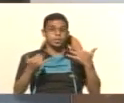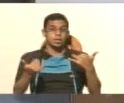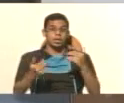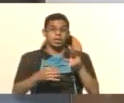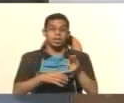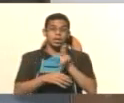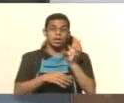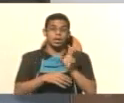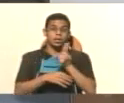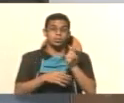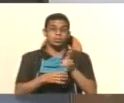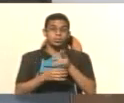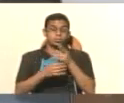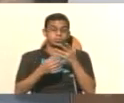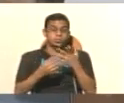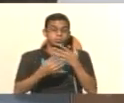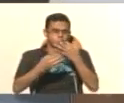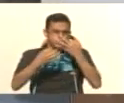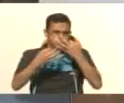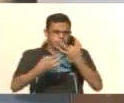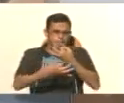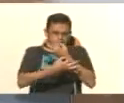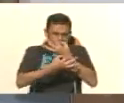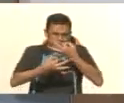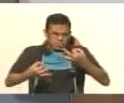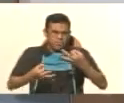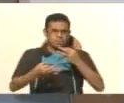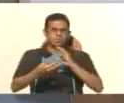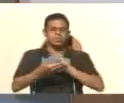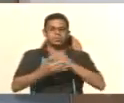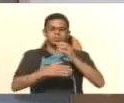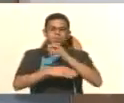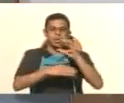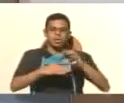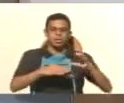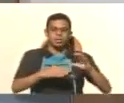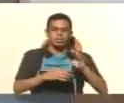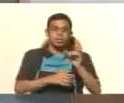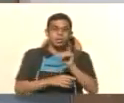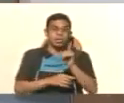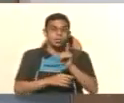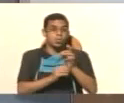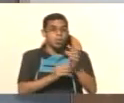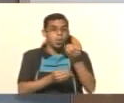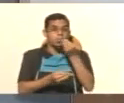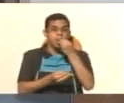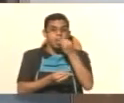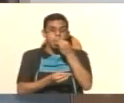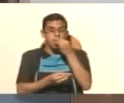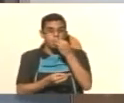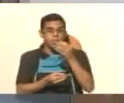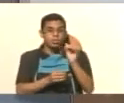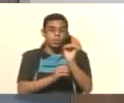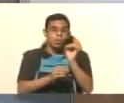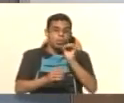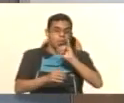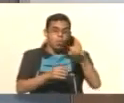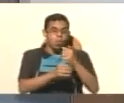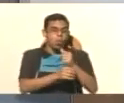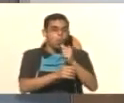equipo es no comer junto al equipo o utilizándolo, no ingerir ningún tipo de líquido